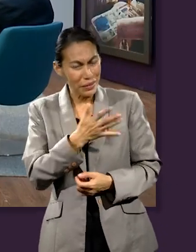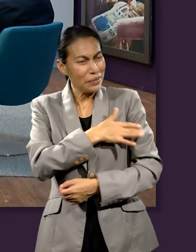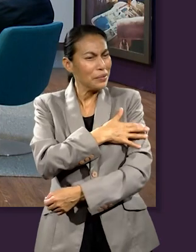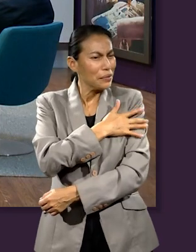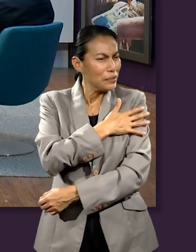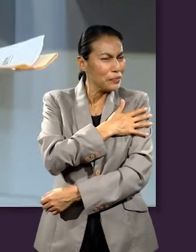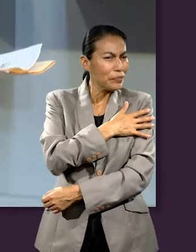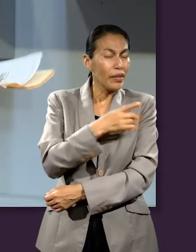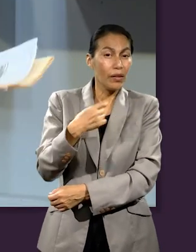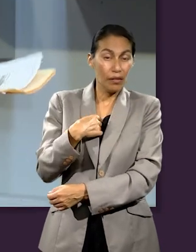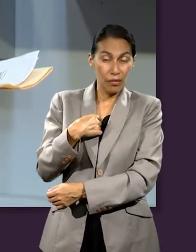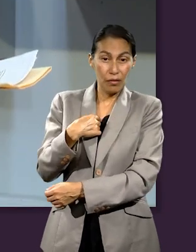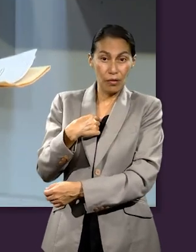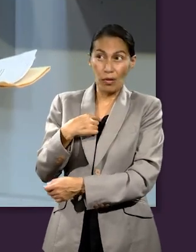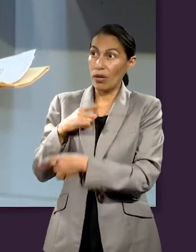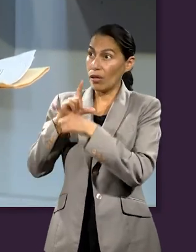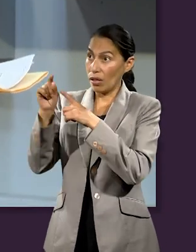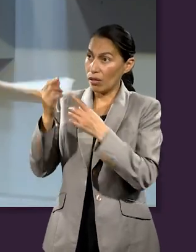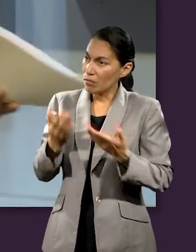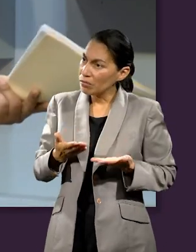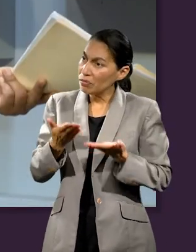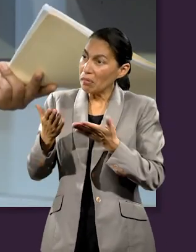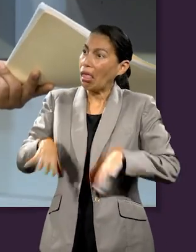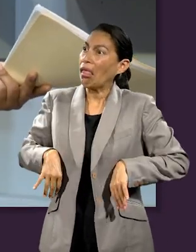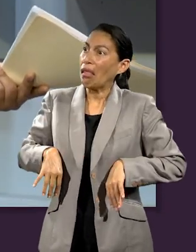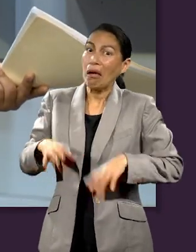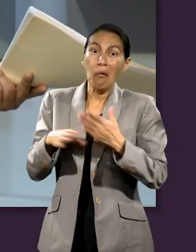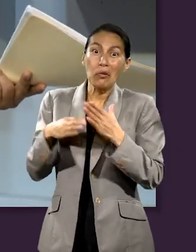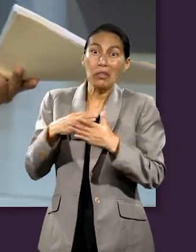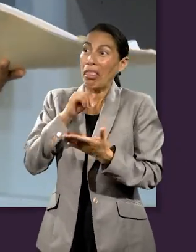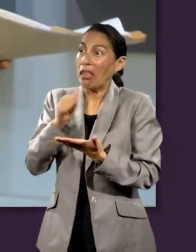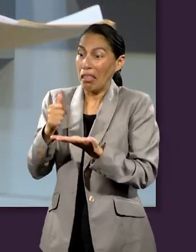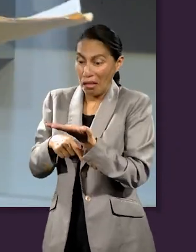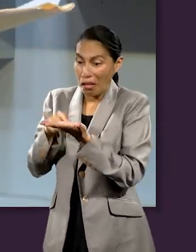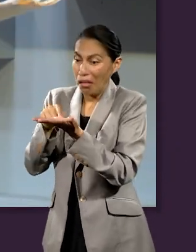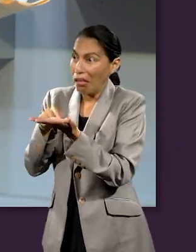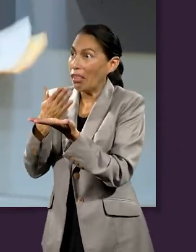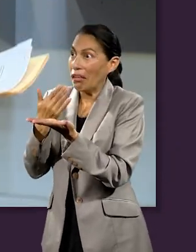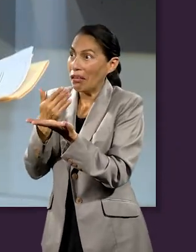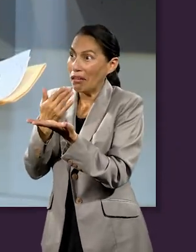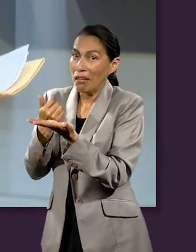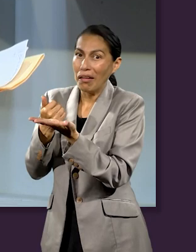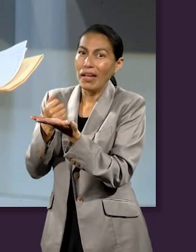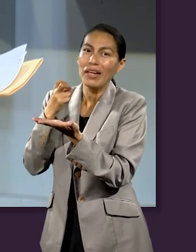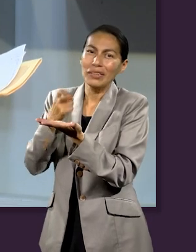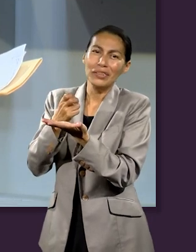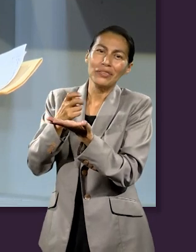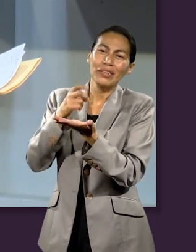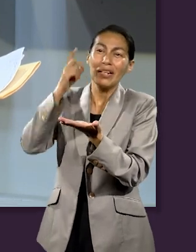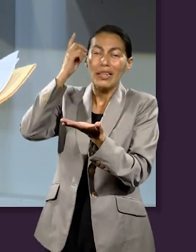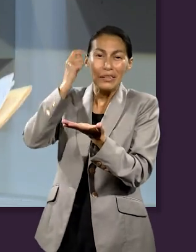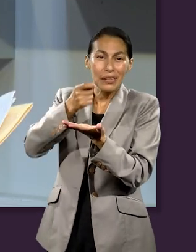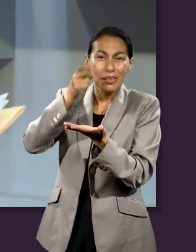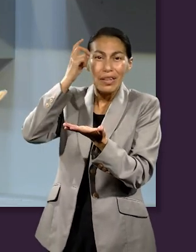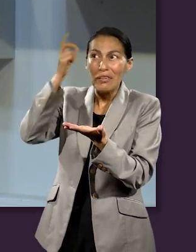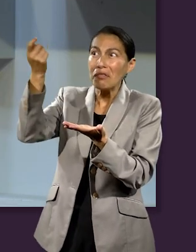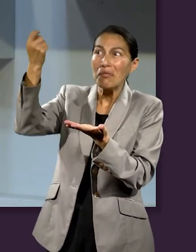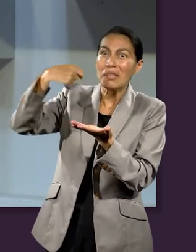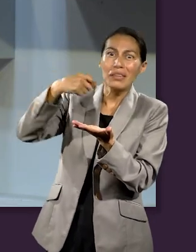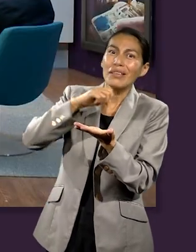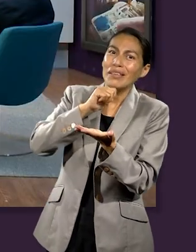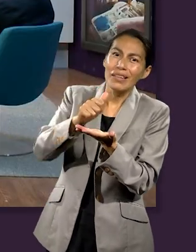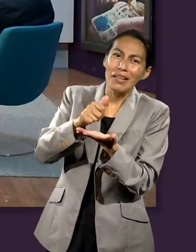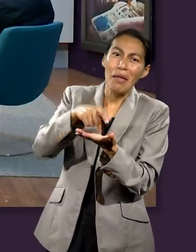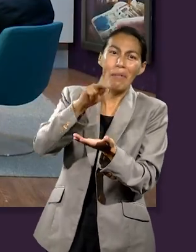presentarse con las manos vacías significaba que Dios no te había bendecido. Pero si nadie se presentaba con las manos vacías es porque Dios siempre